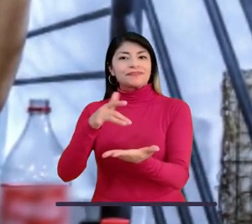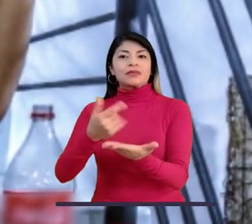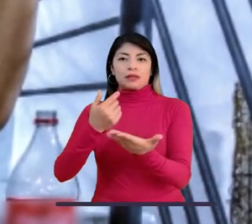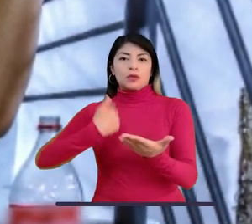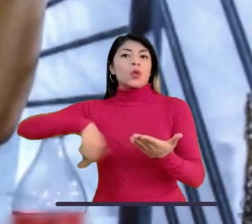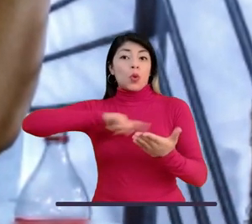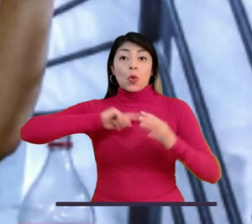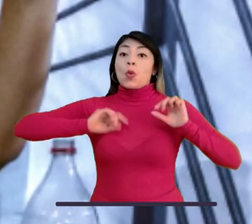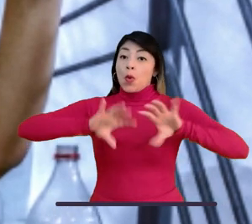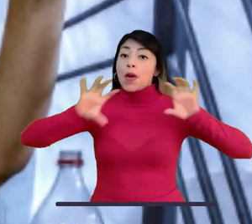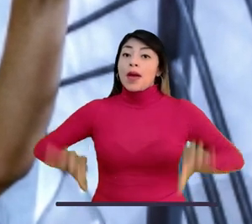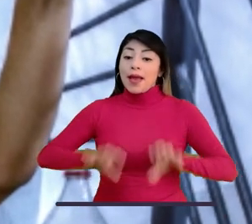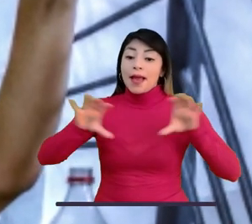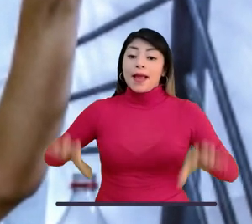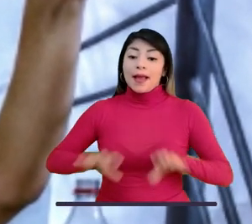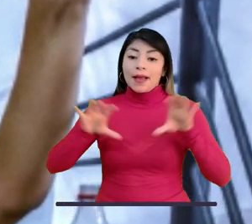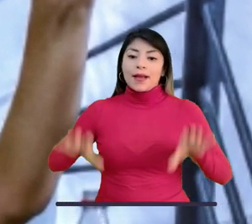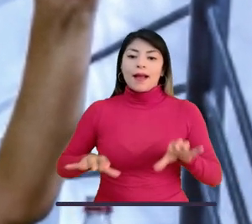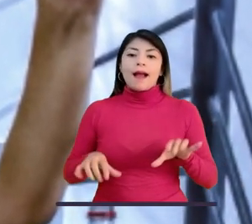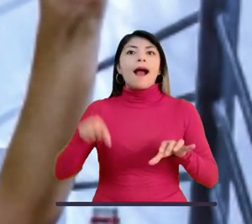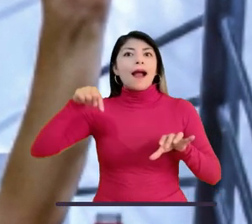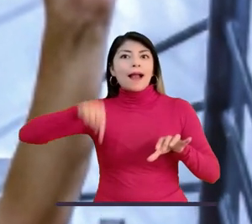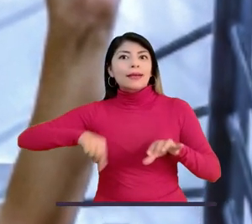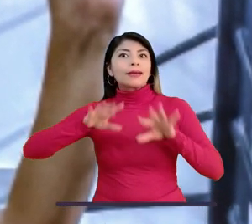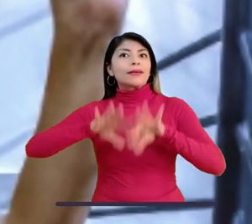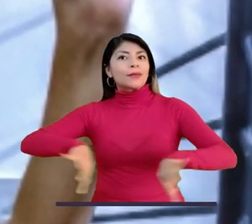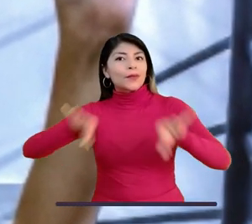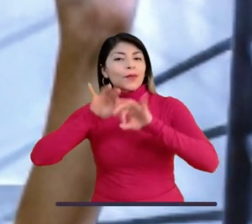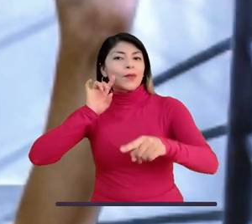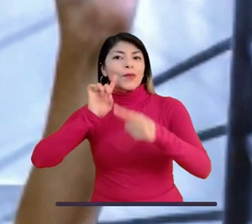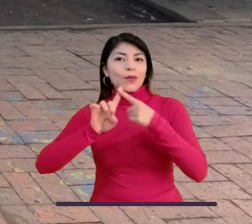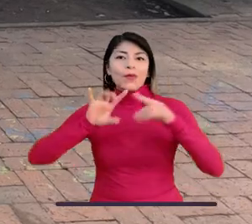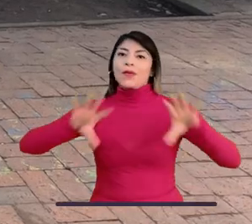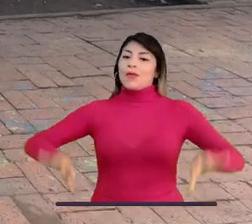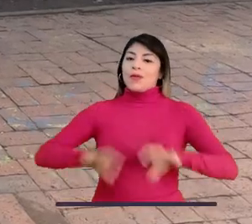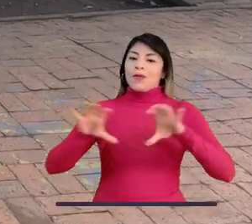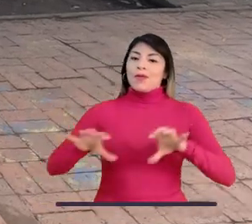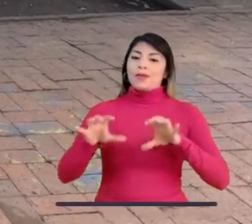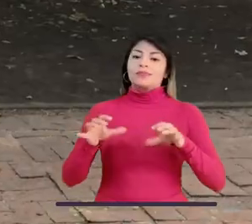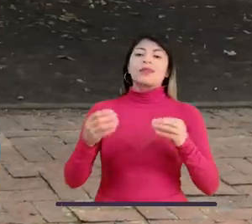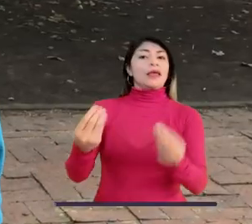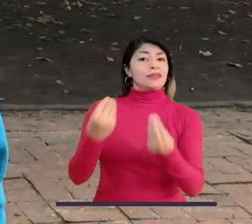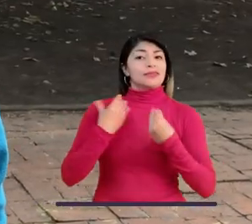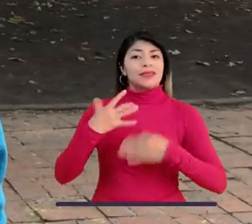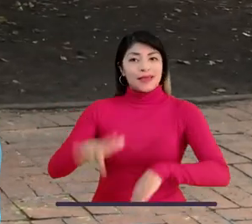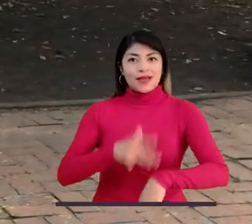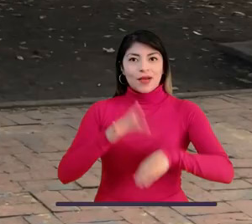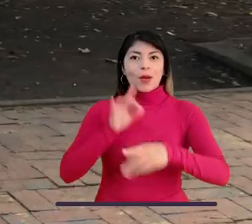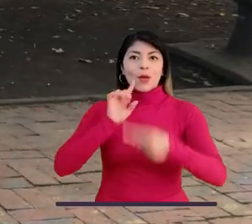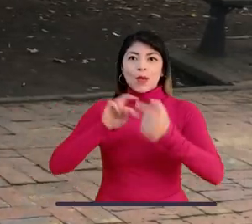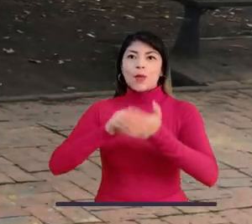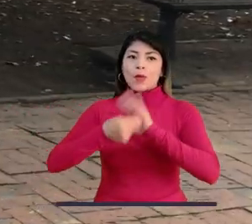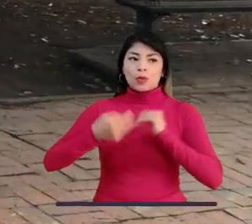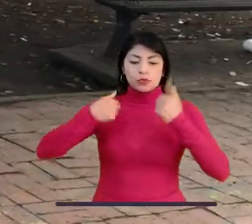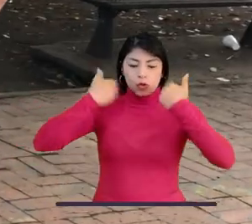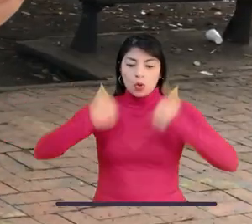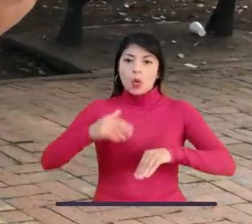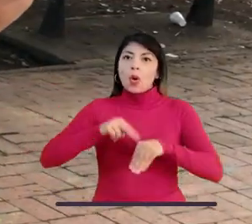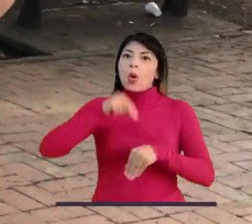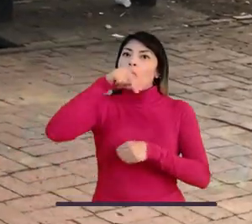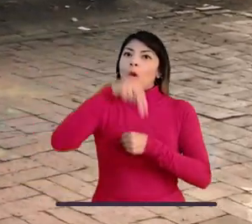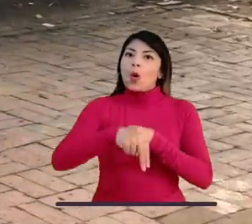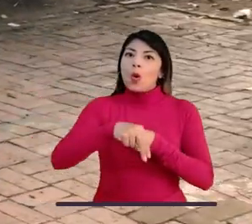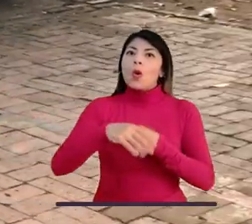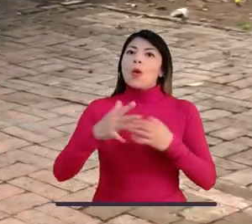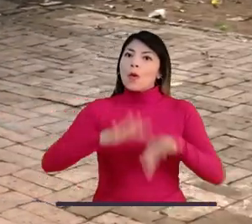Y el activismo precisamente diría que es un espacio que nos cultiva el ejercicio de la